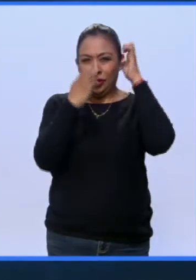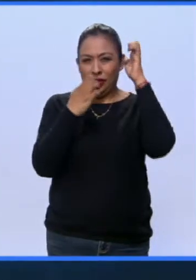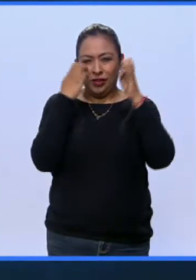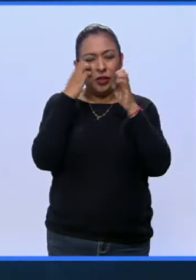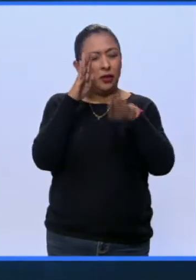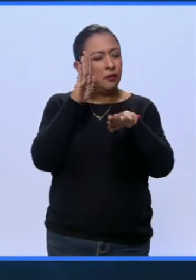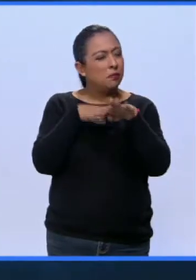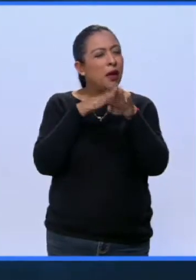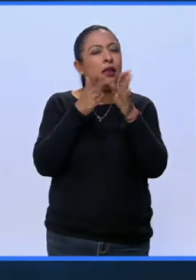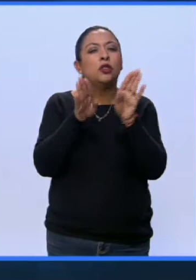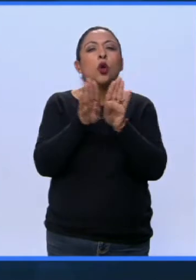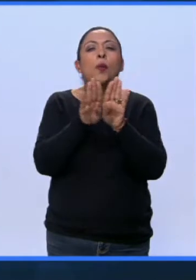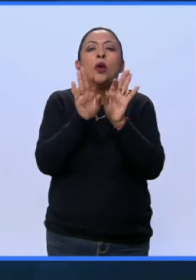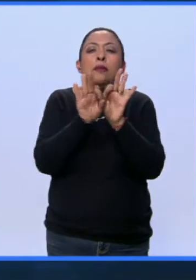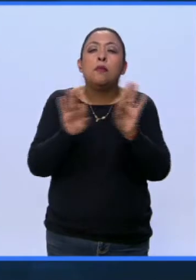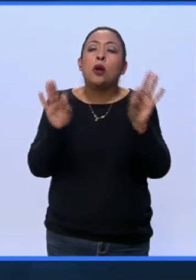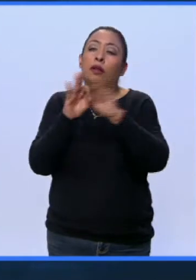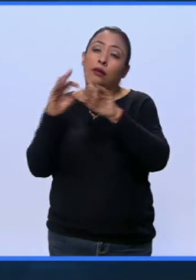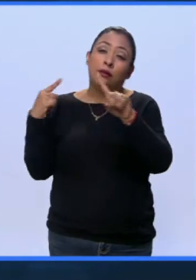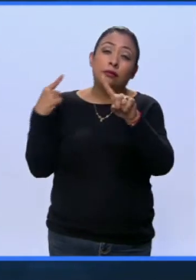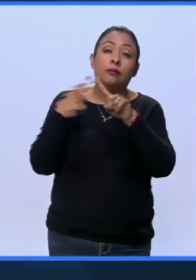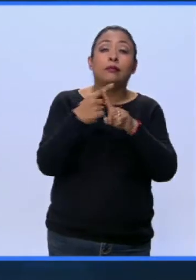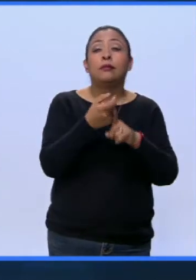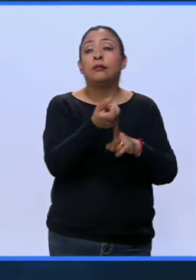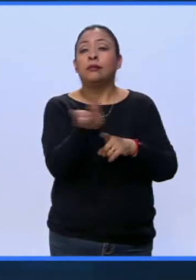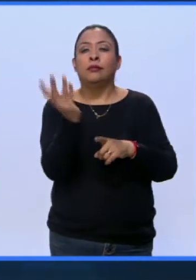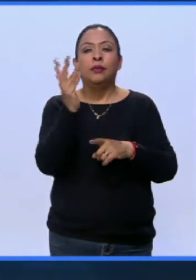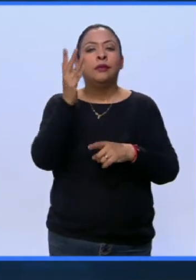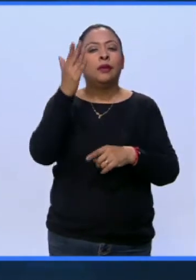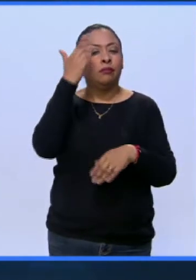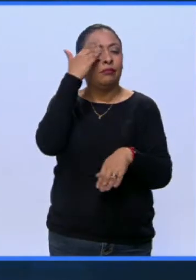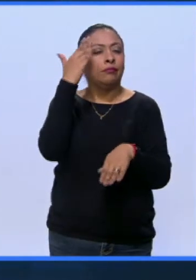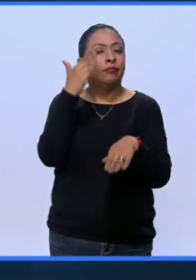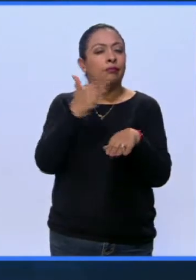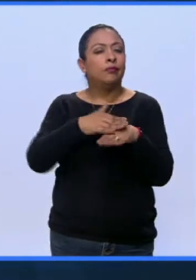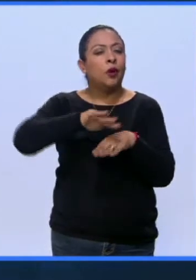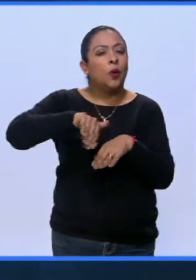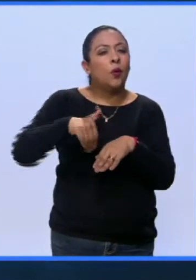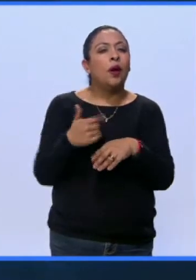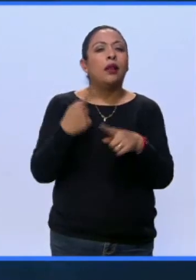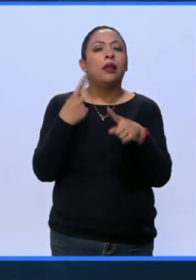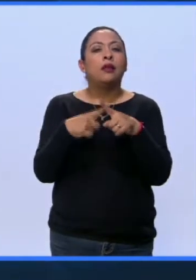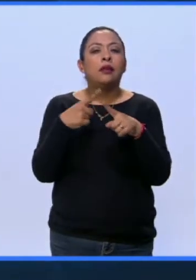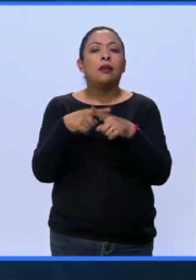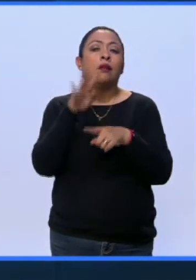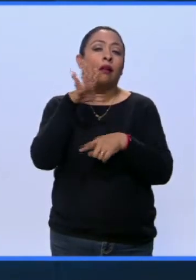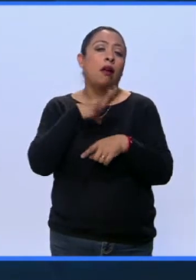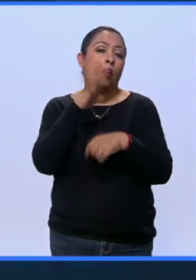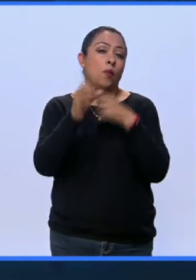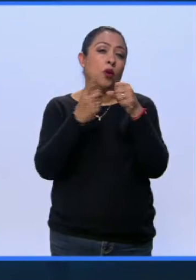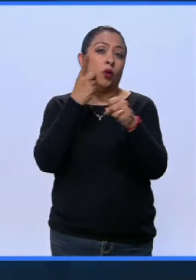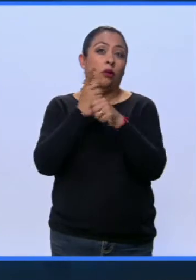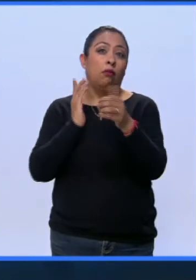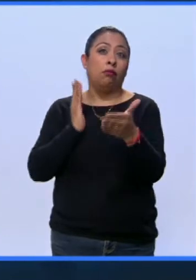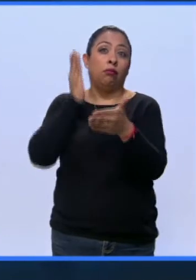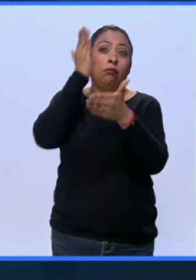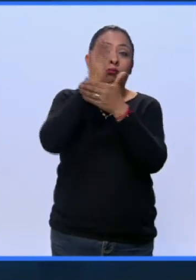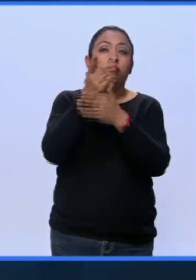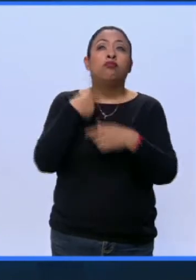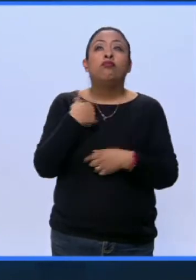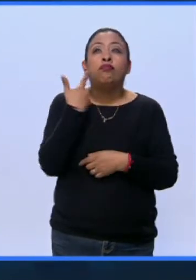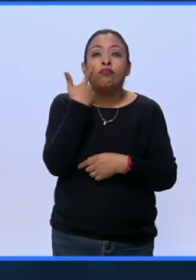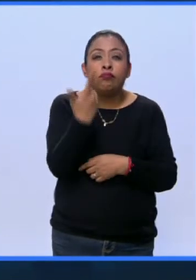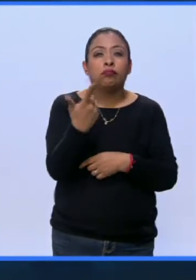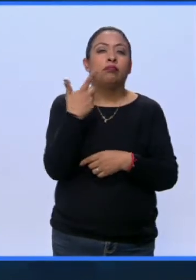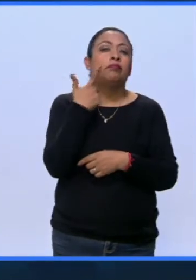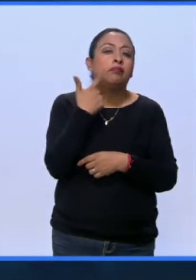emblemáticas y que seguramente muchos de ellos siguen en la memoria de quienes tuvieron la oportunidad de verlas y disfrutarlas en